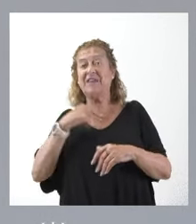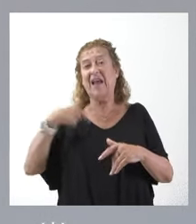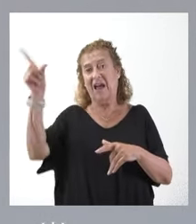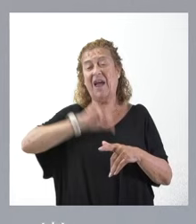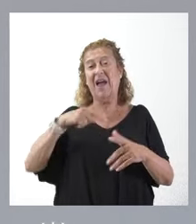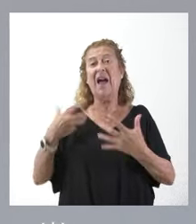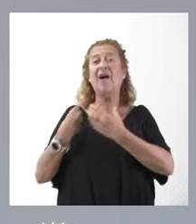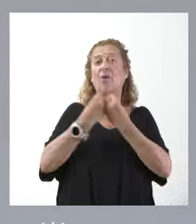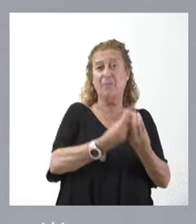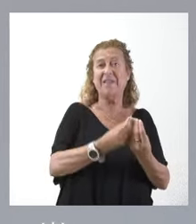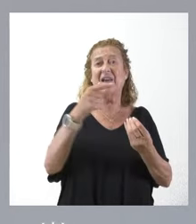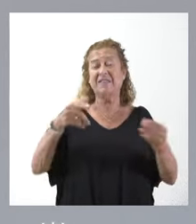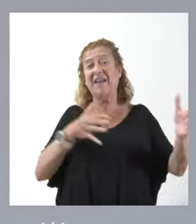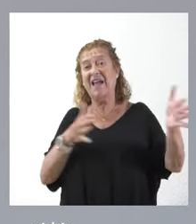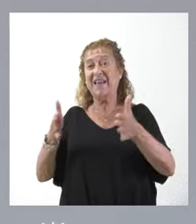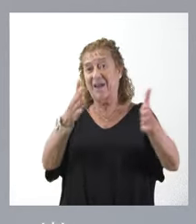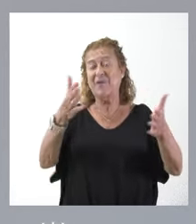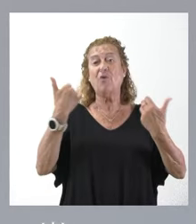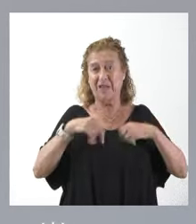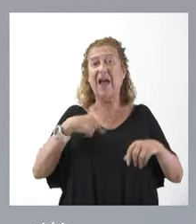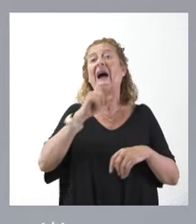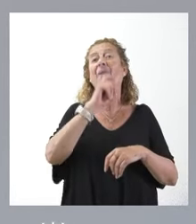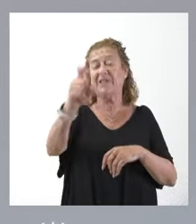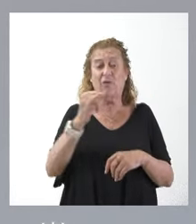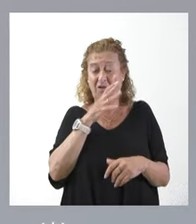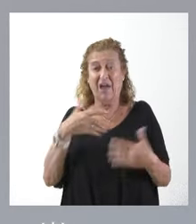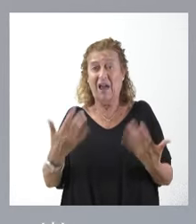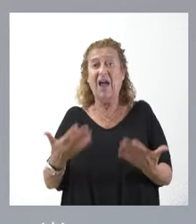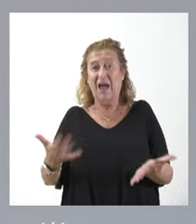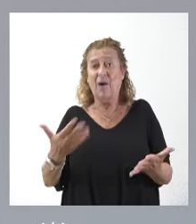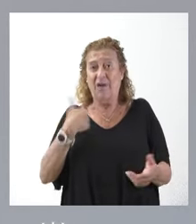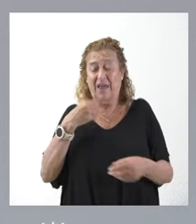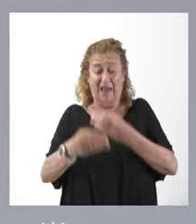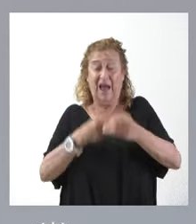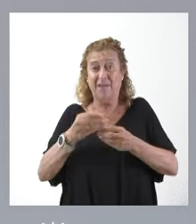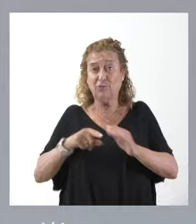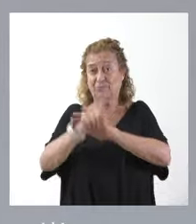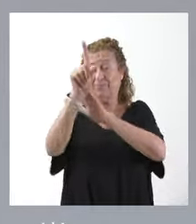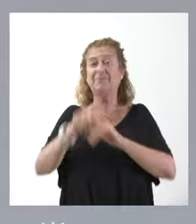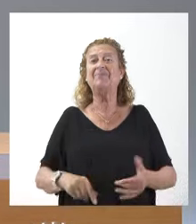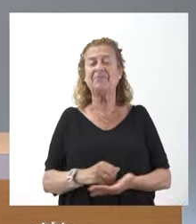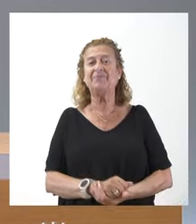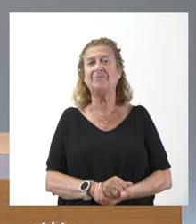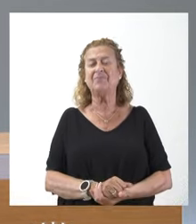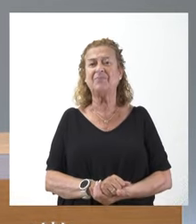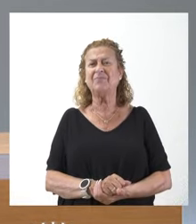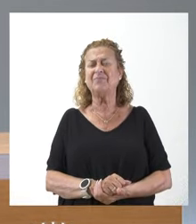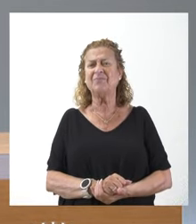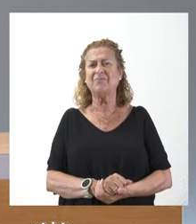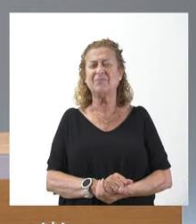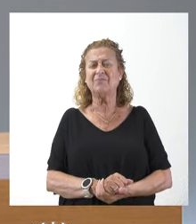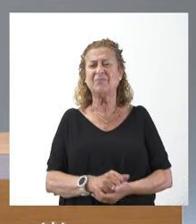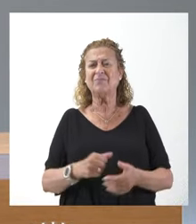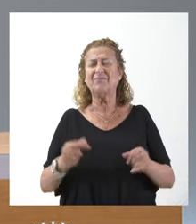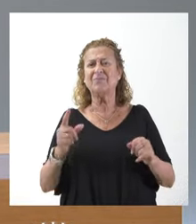en este camino que ya tenemos anunciado y que, de forma inmediata, procederemos a desarrollar. Sí, respecto a las cazas y estas